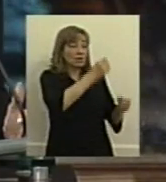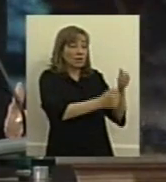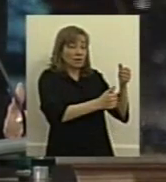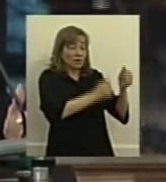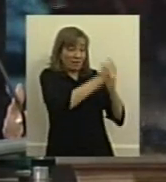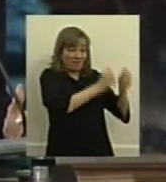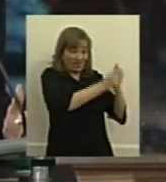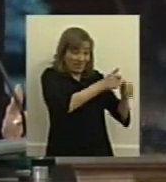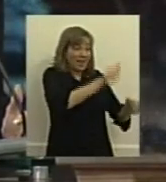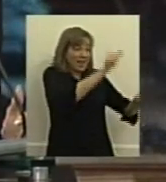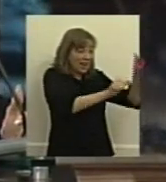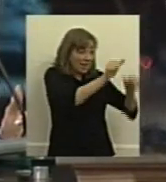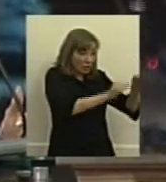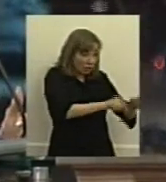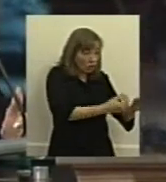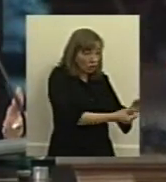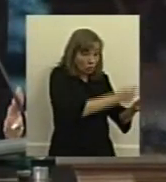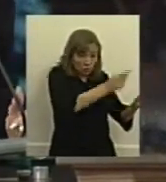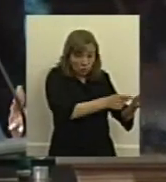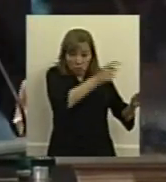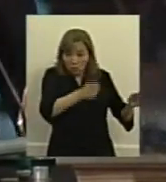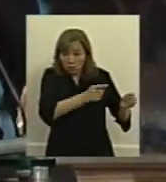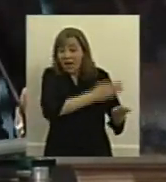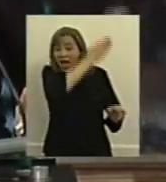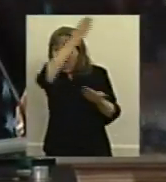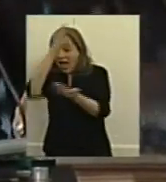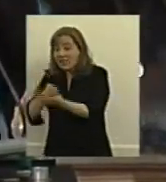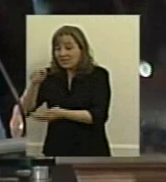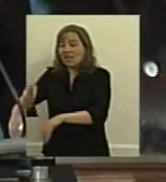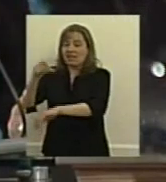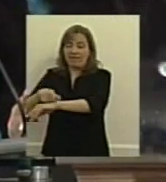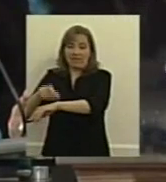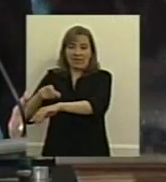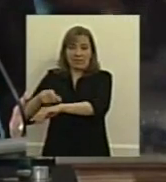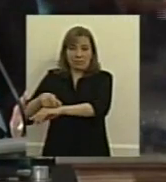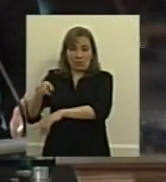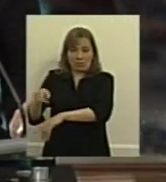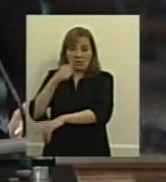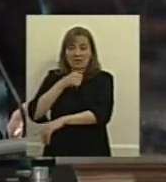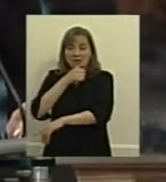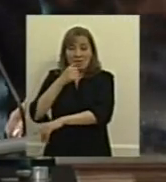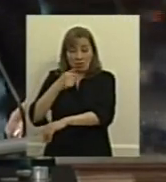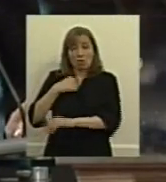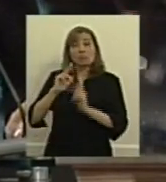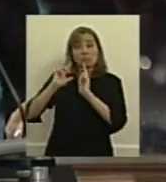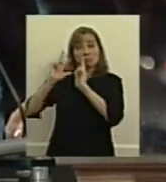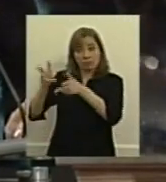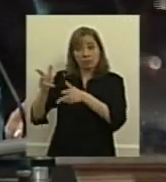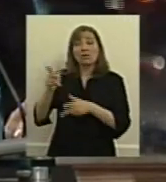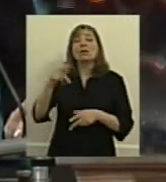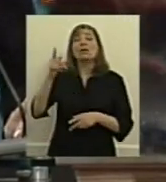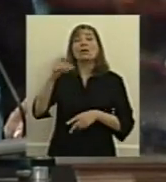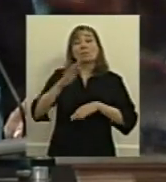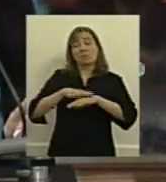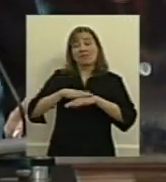hasta el paciente mi idea es además y se lo he expresado tanto al titular del PAMI como a la señora ministra